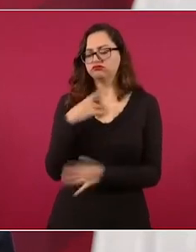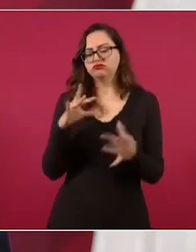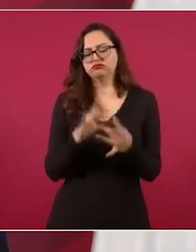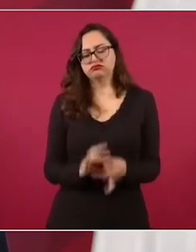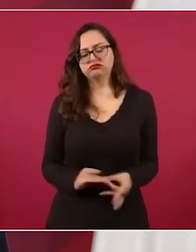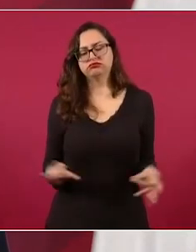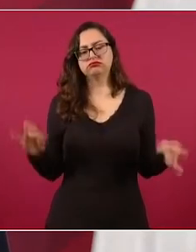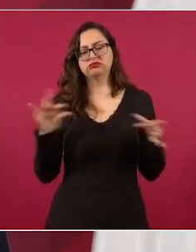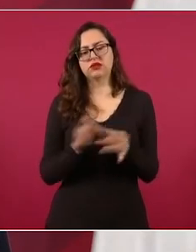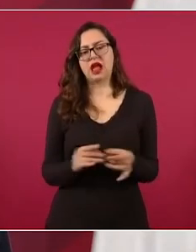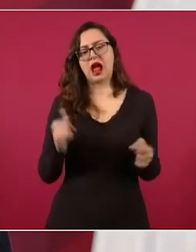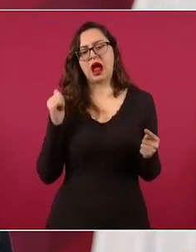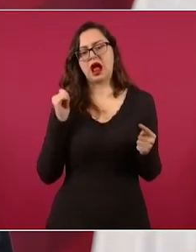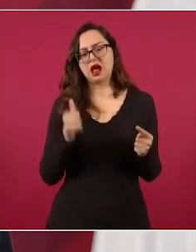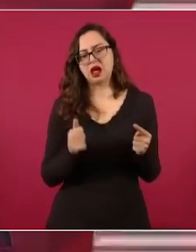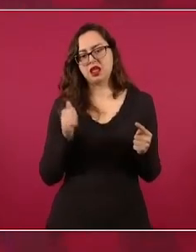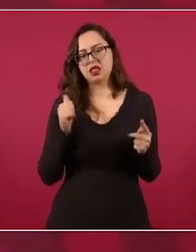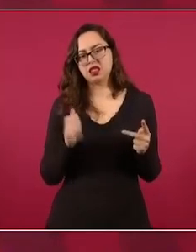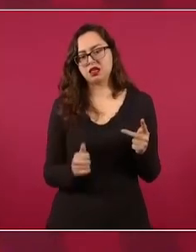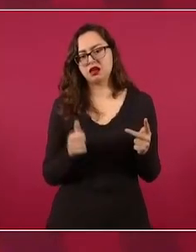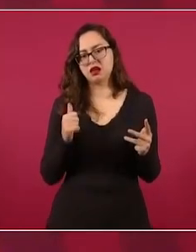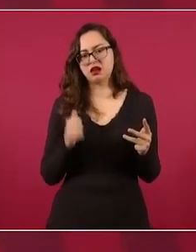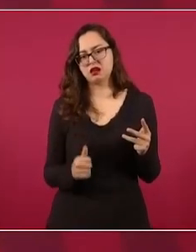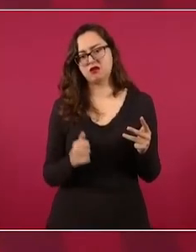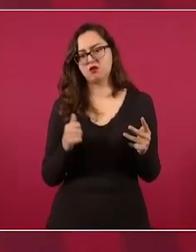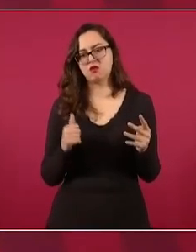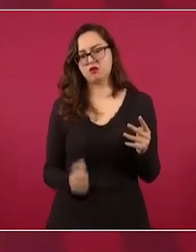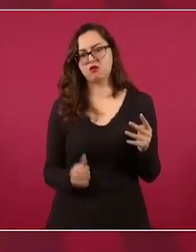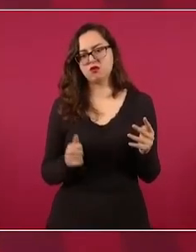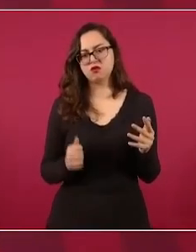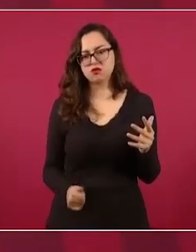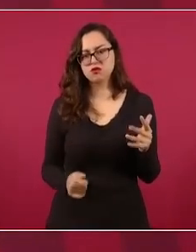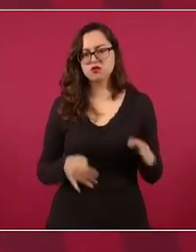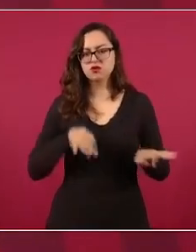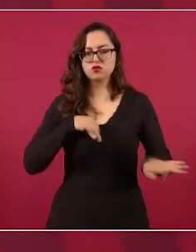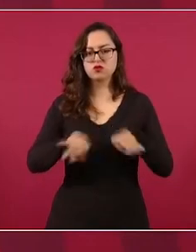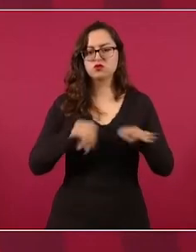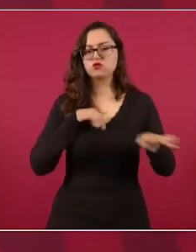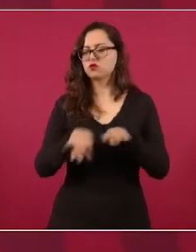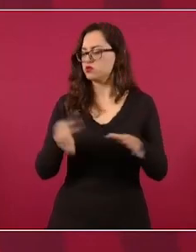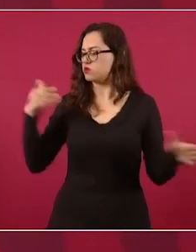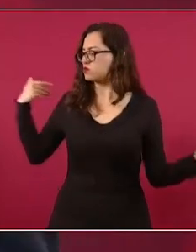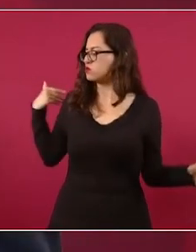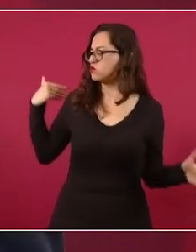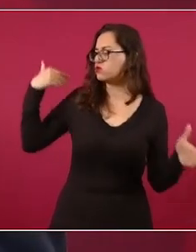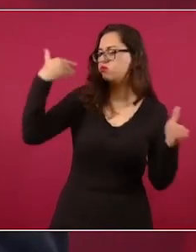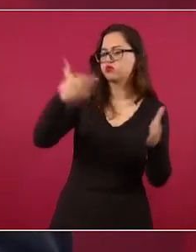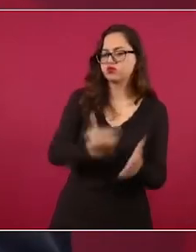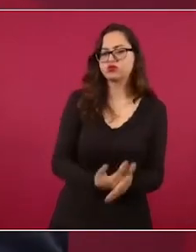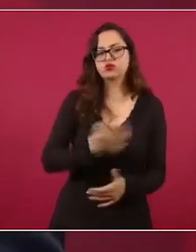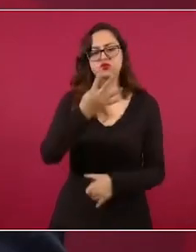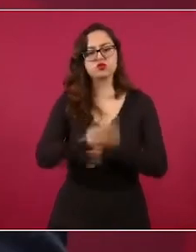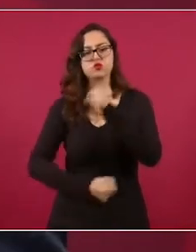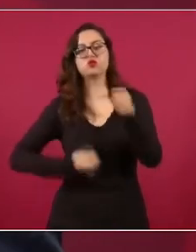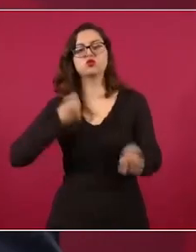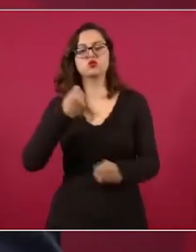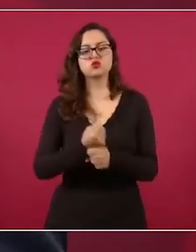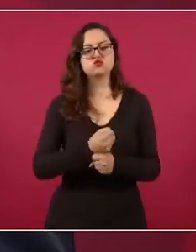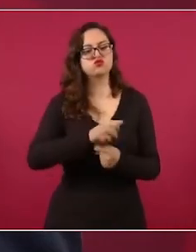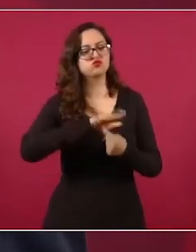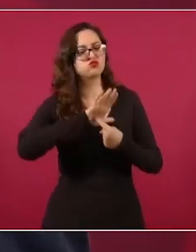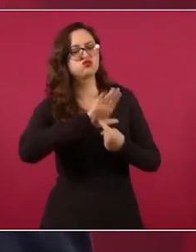de todo lo realizado y lo que vamos